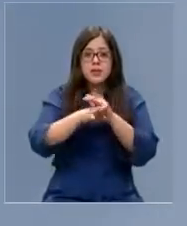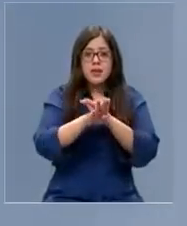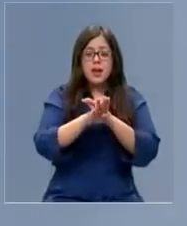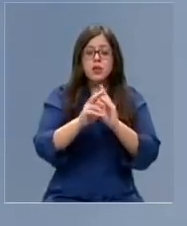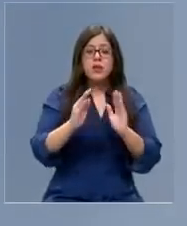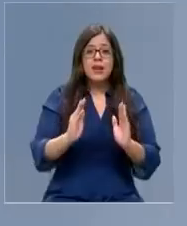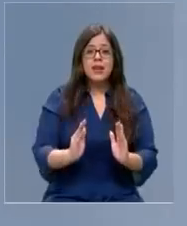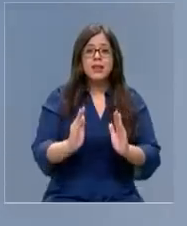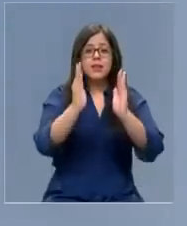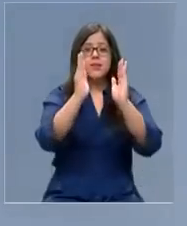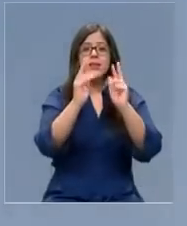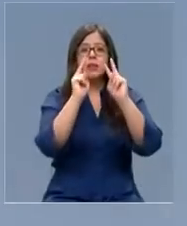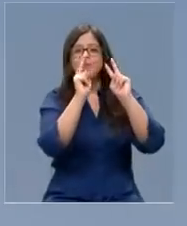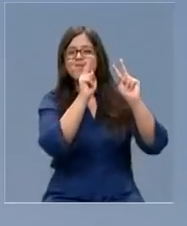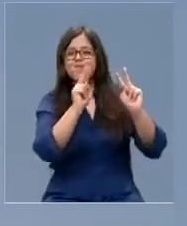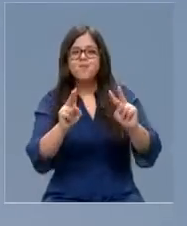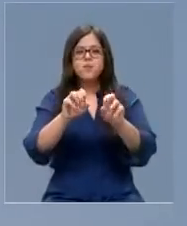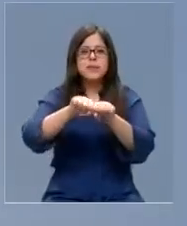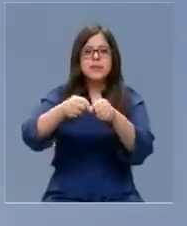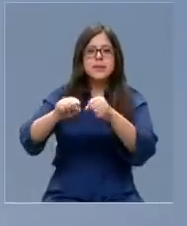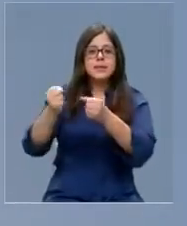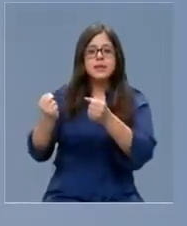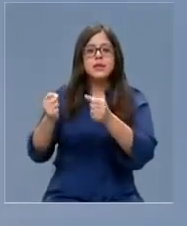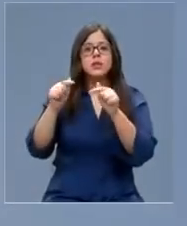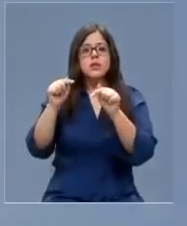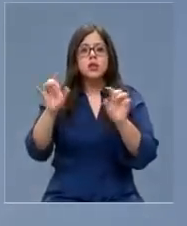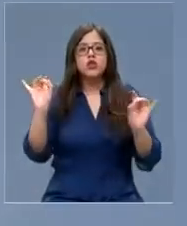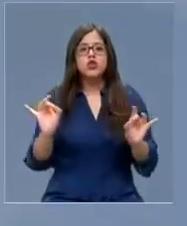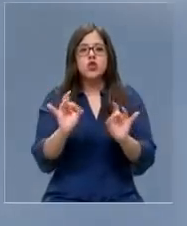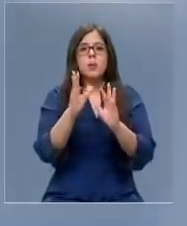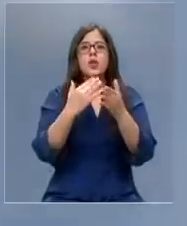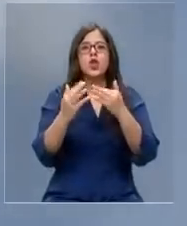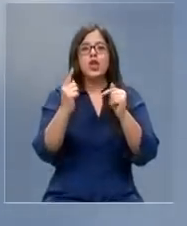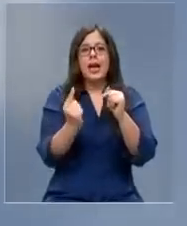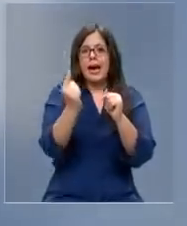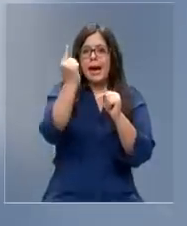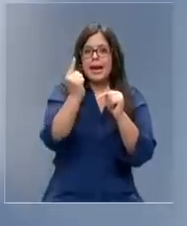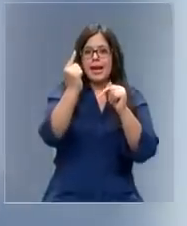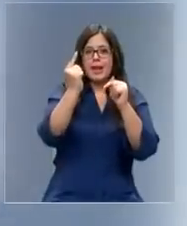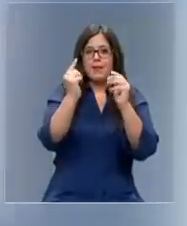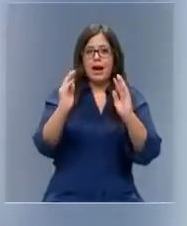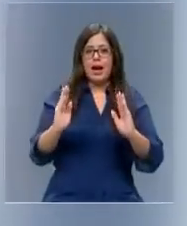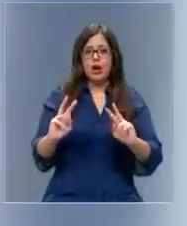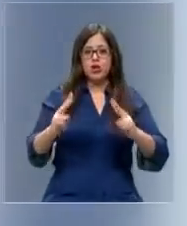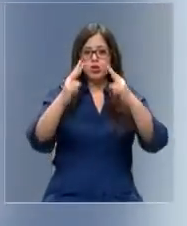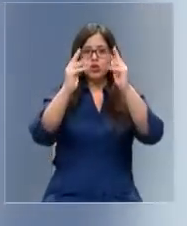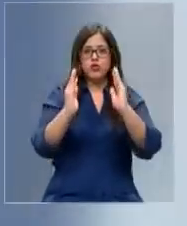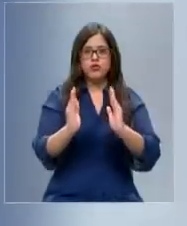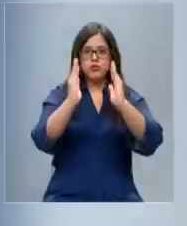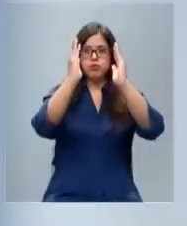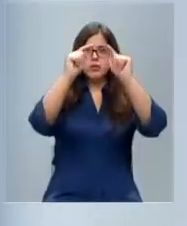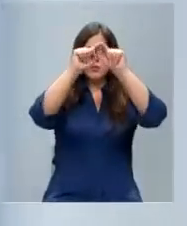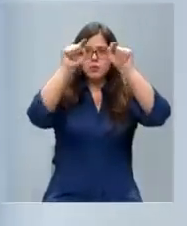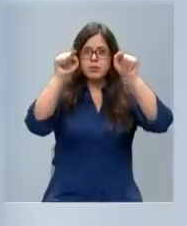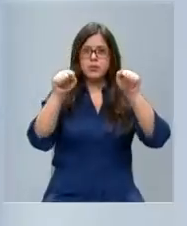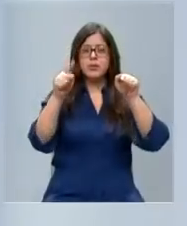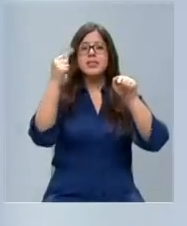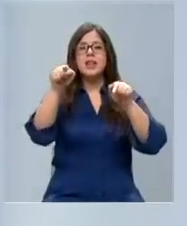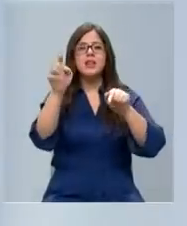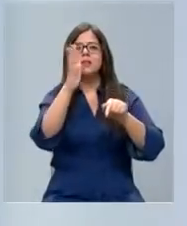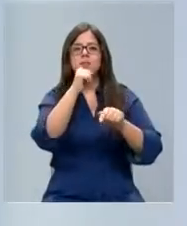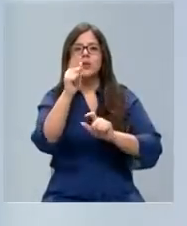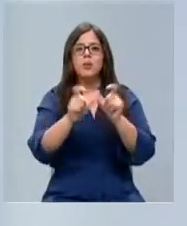esta estructura para comprobar los daños que finalmente eran solo en la parte superior de la construcción y constataron que no se